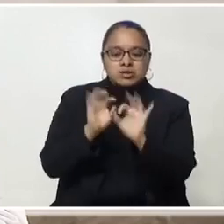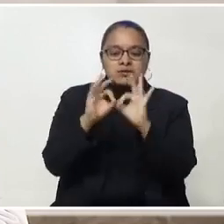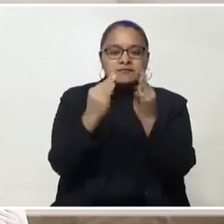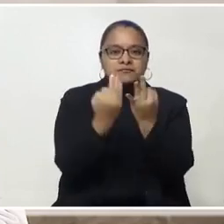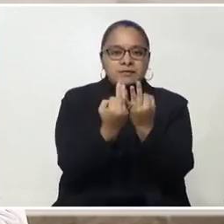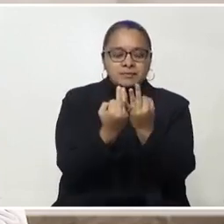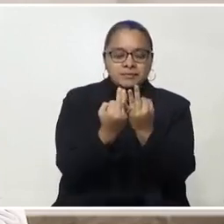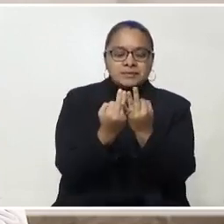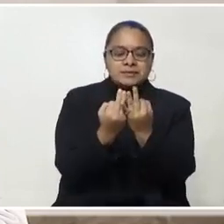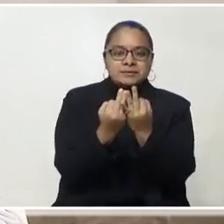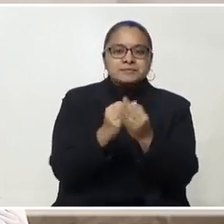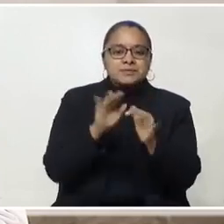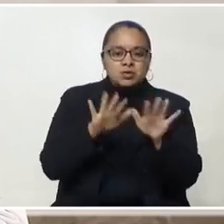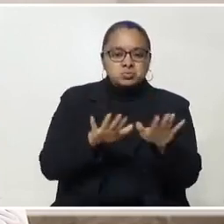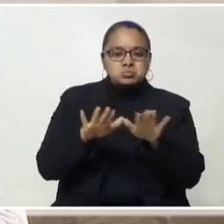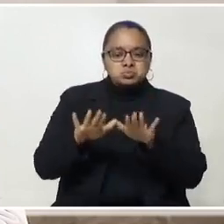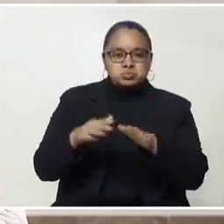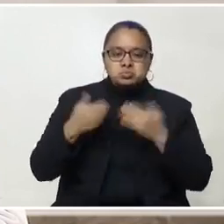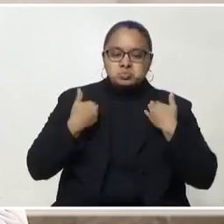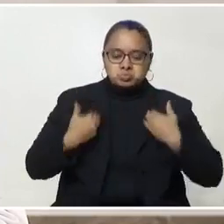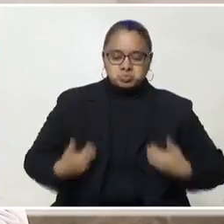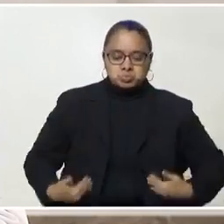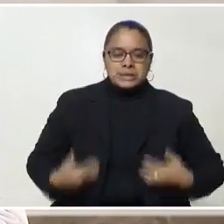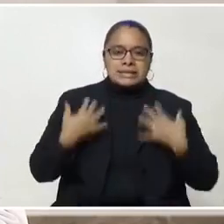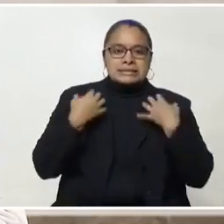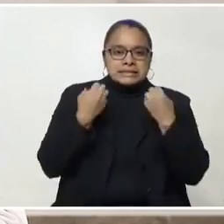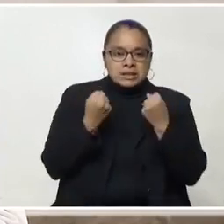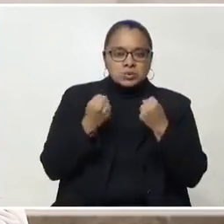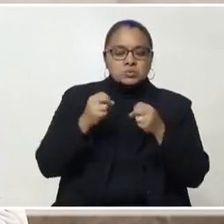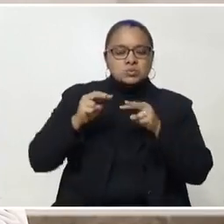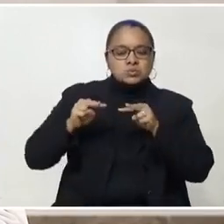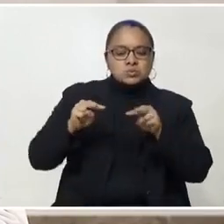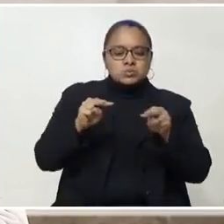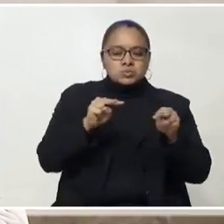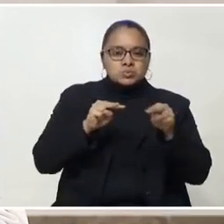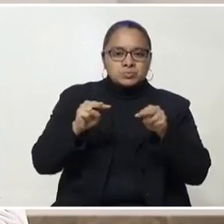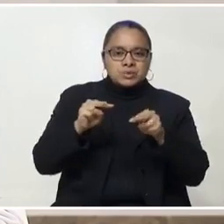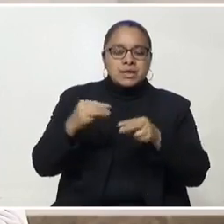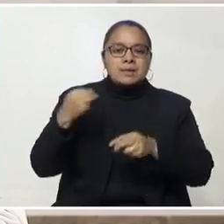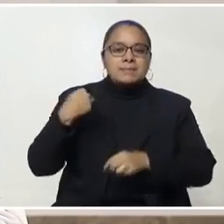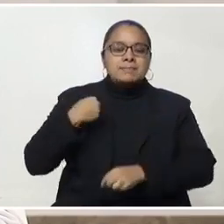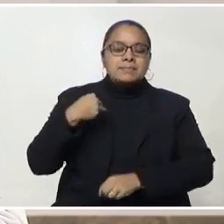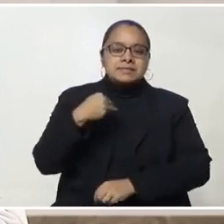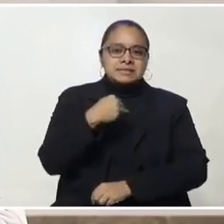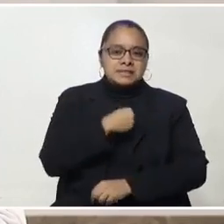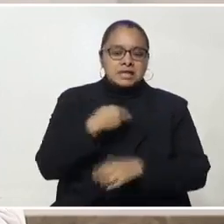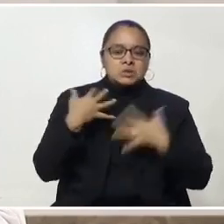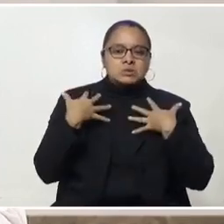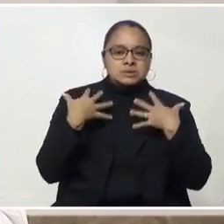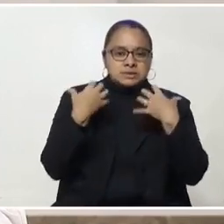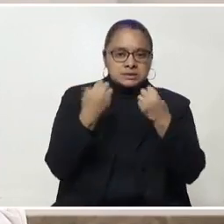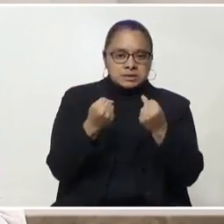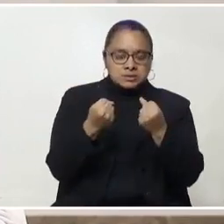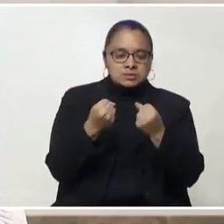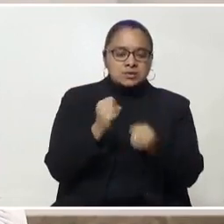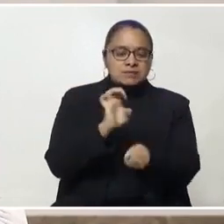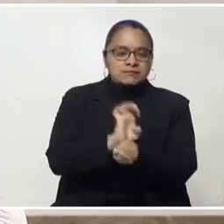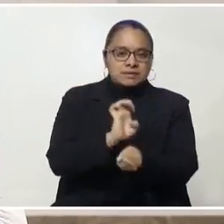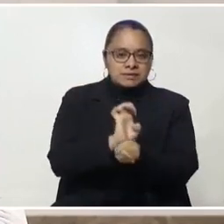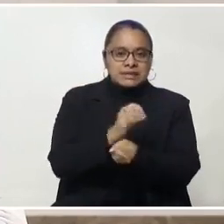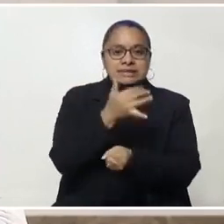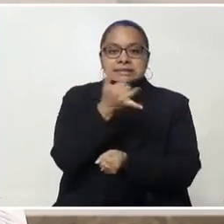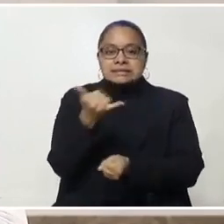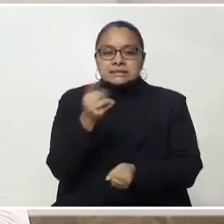estables en su condición de salud y monitoreados constantemente por el personal médico y de enfermería.